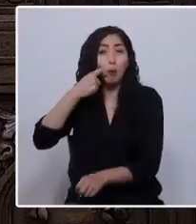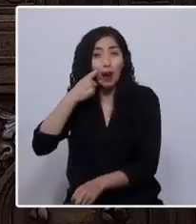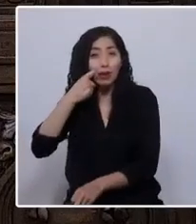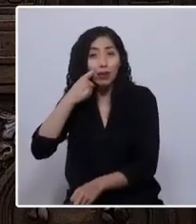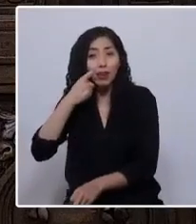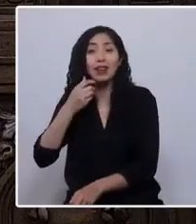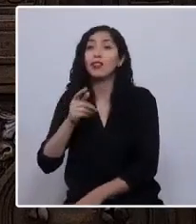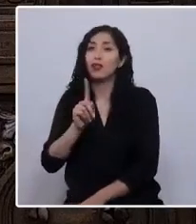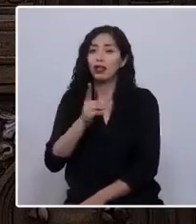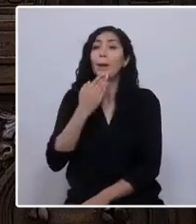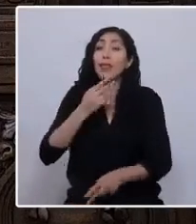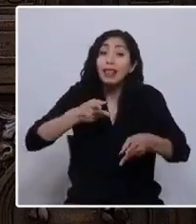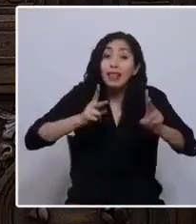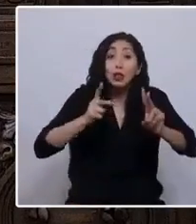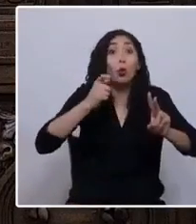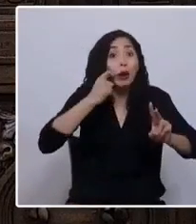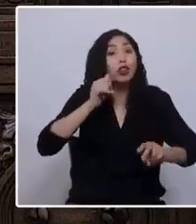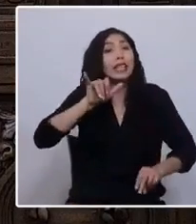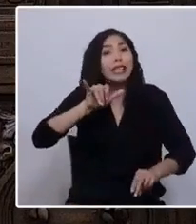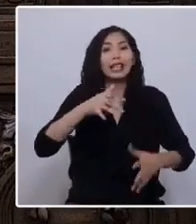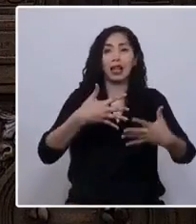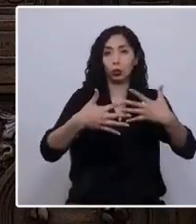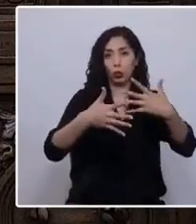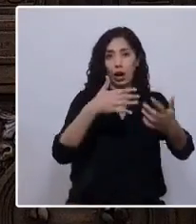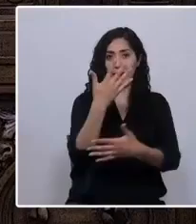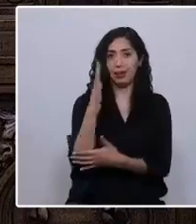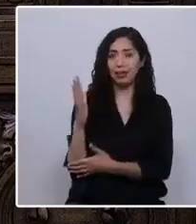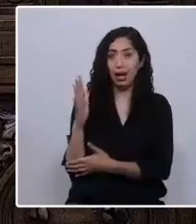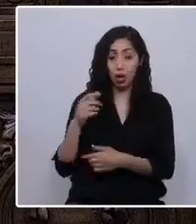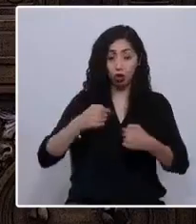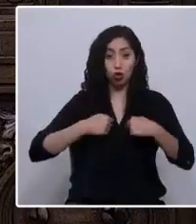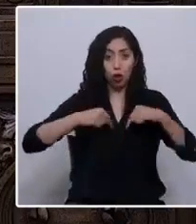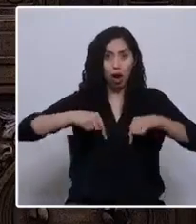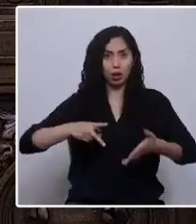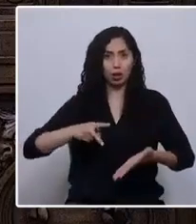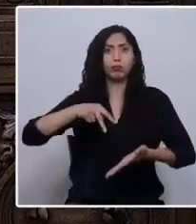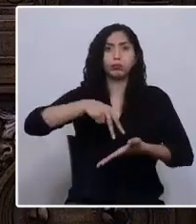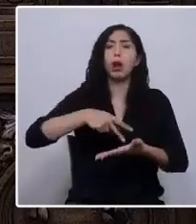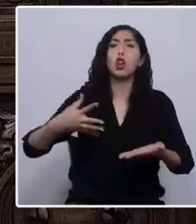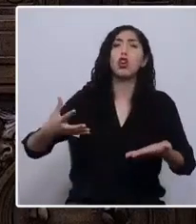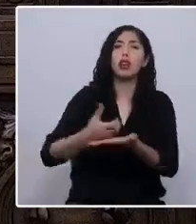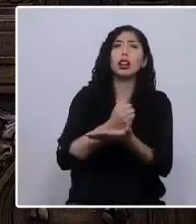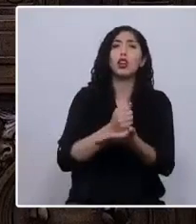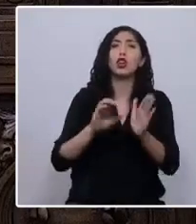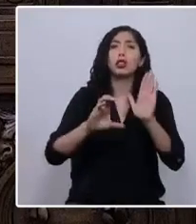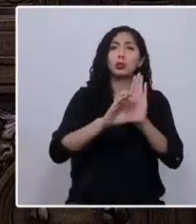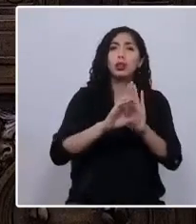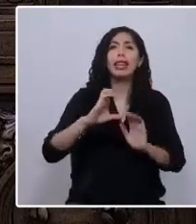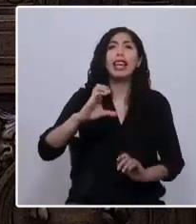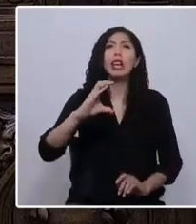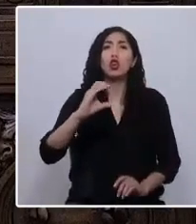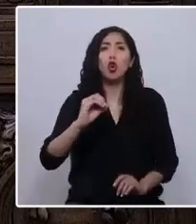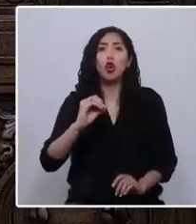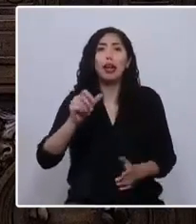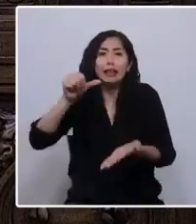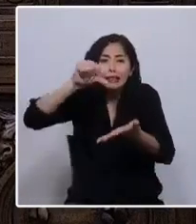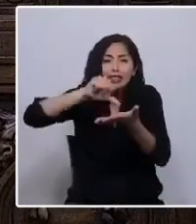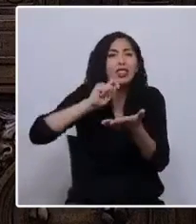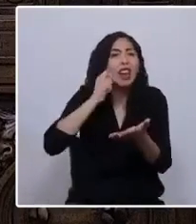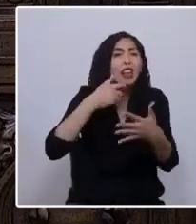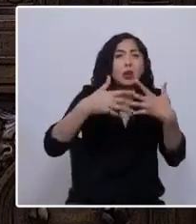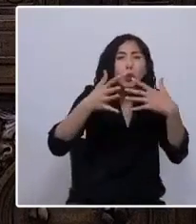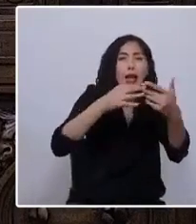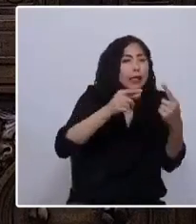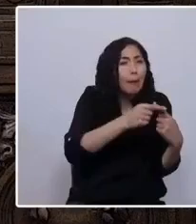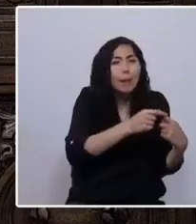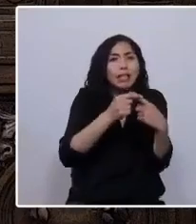y de la naturaleza. Yo hoy estoy acá para lograr la constitución ecocéntrica, que rechaza el antropocentrismo, diciendo que el ser